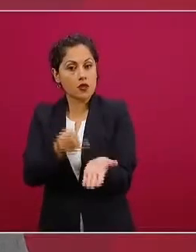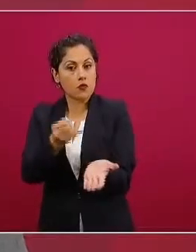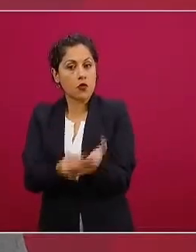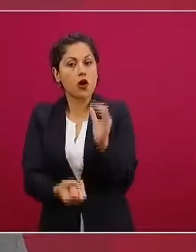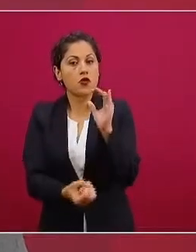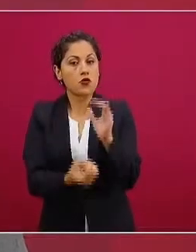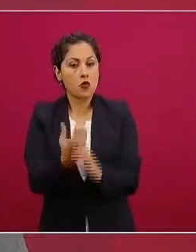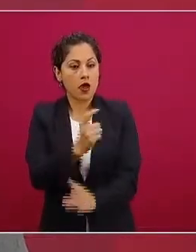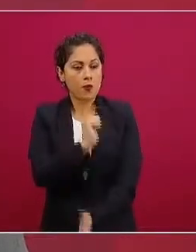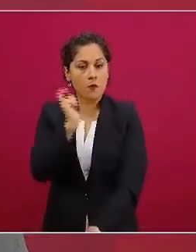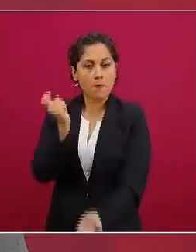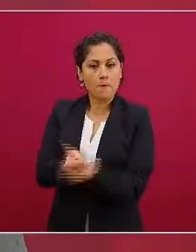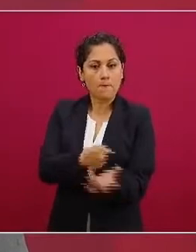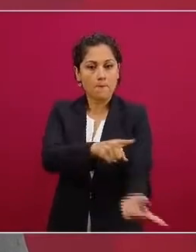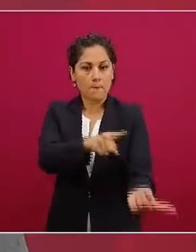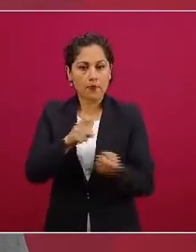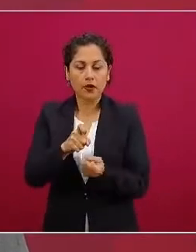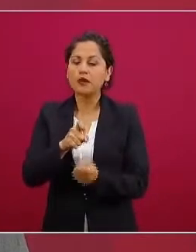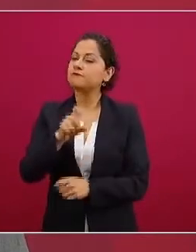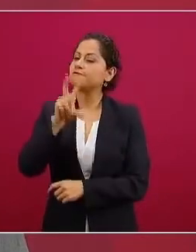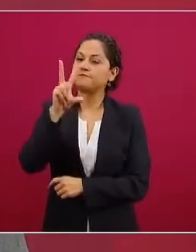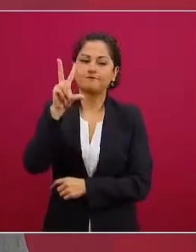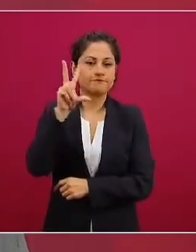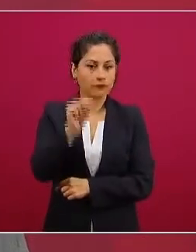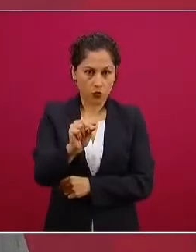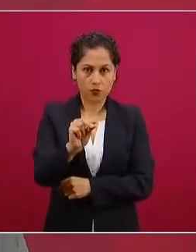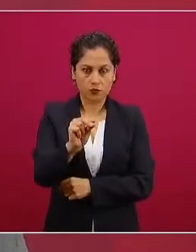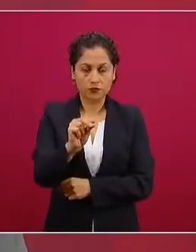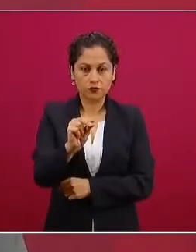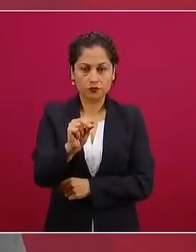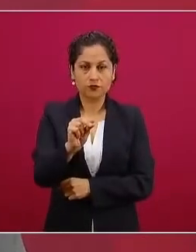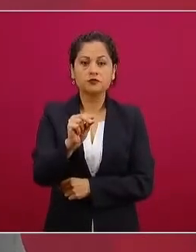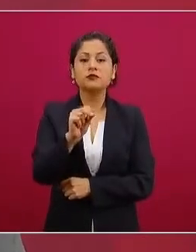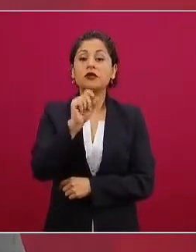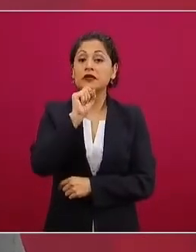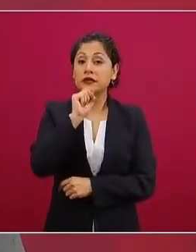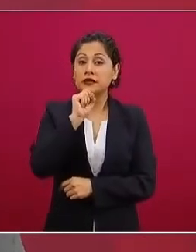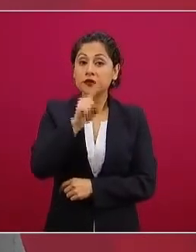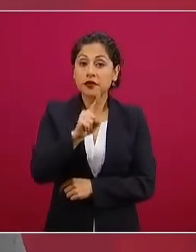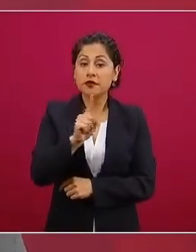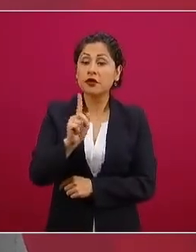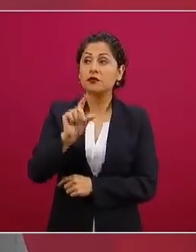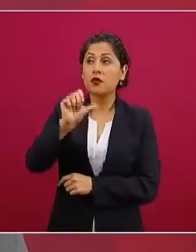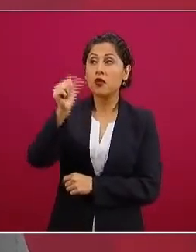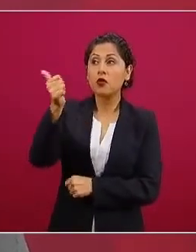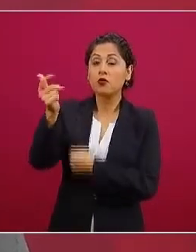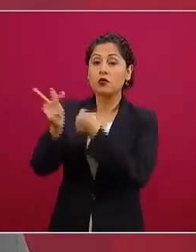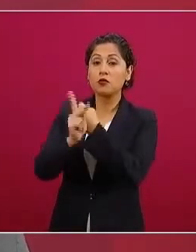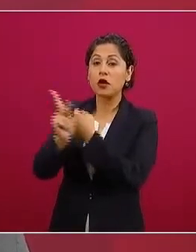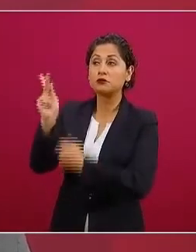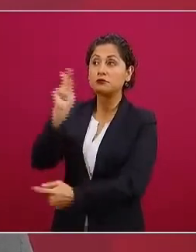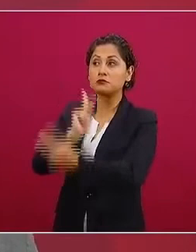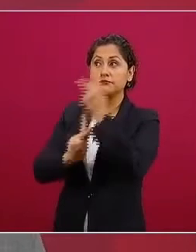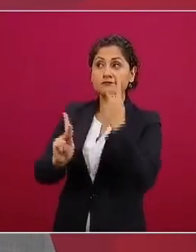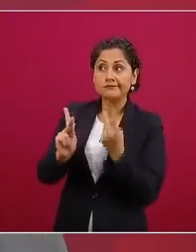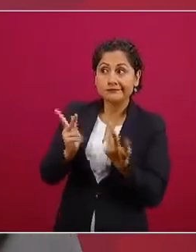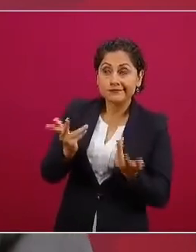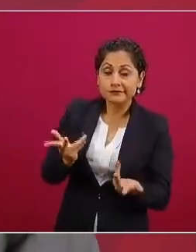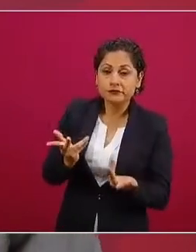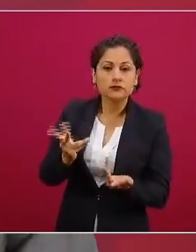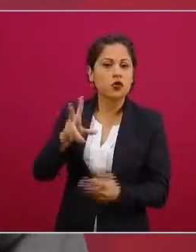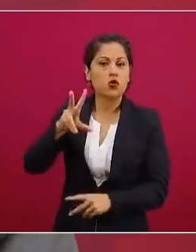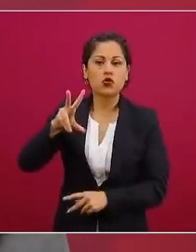y sin endeudar al país, vamos a